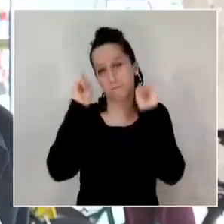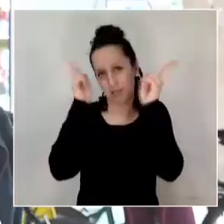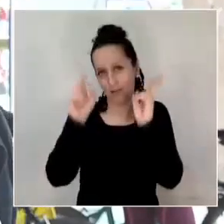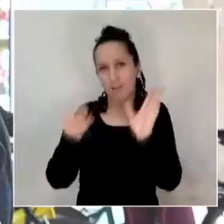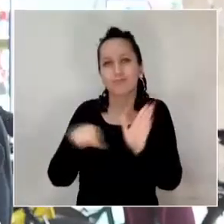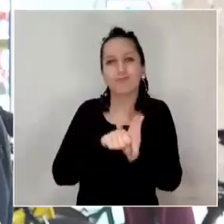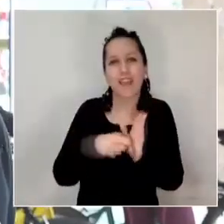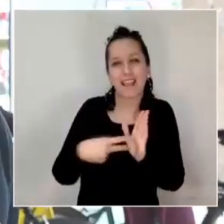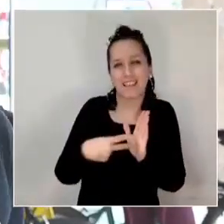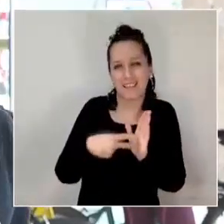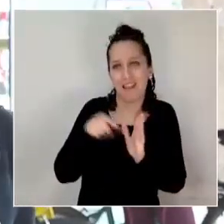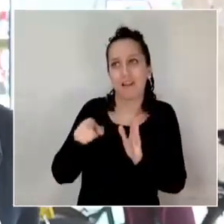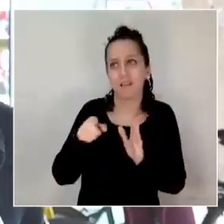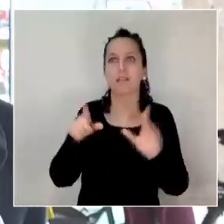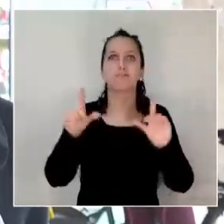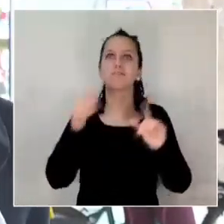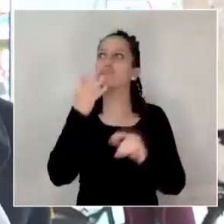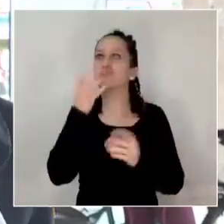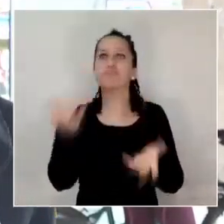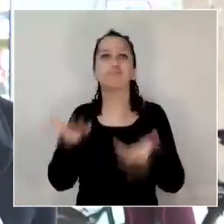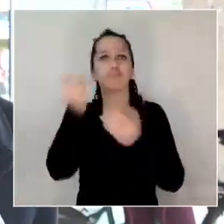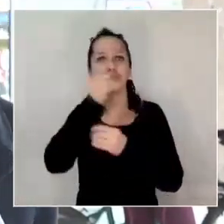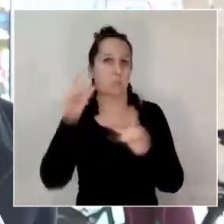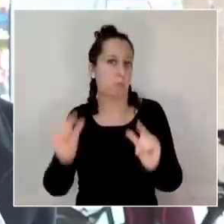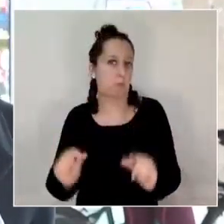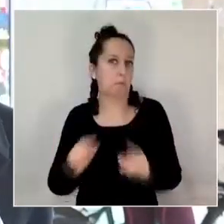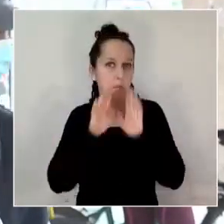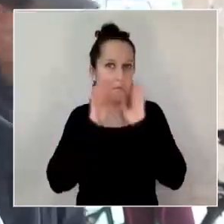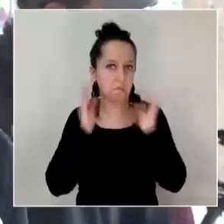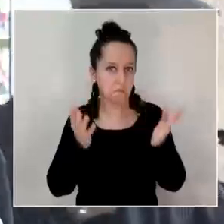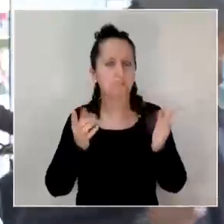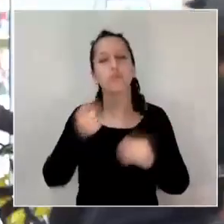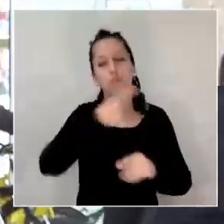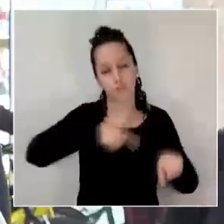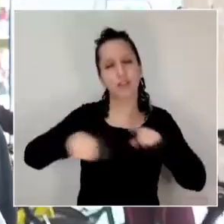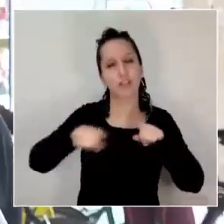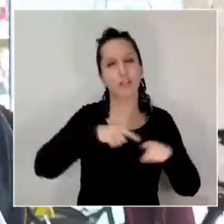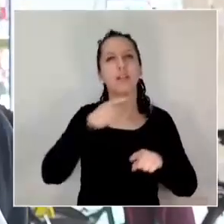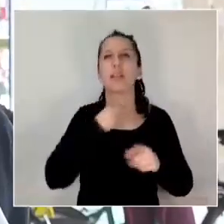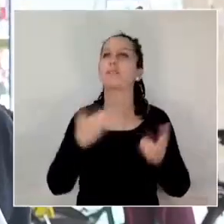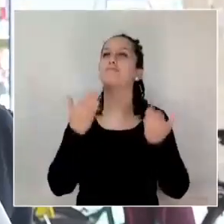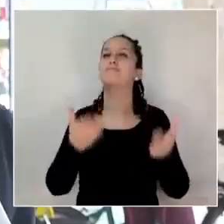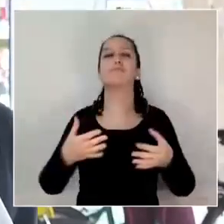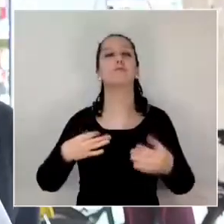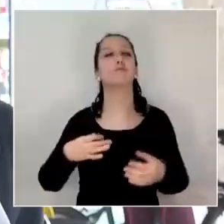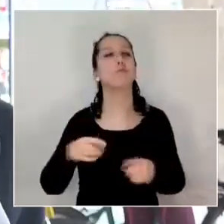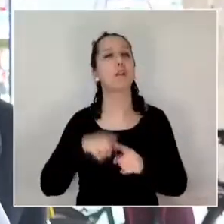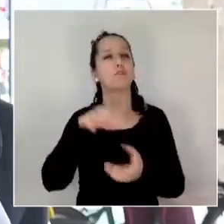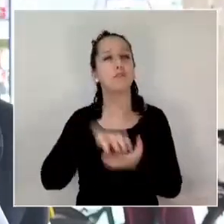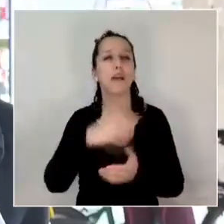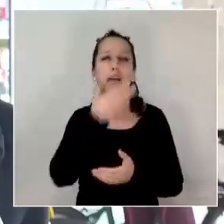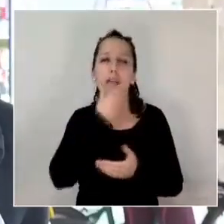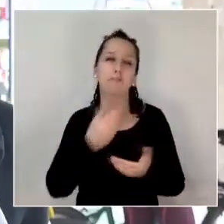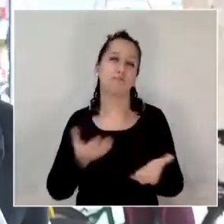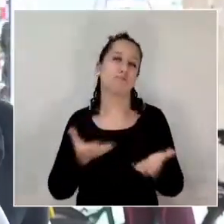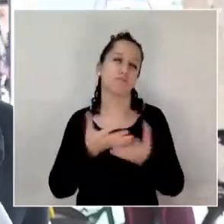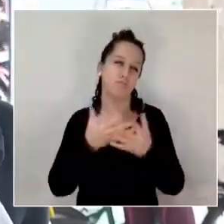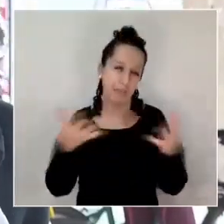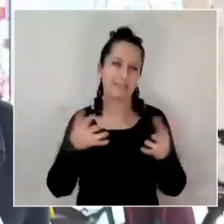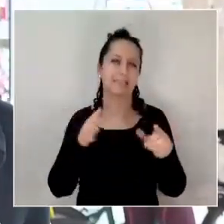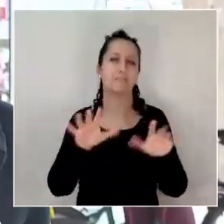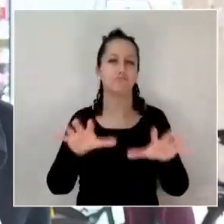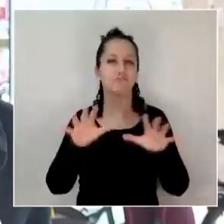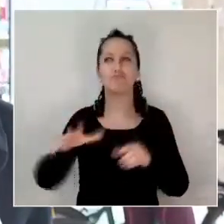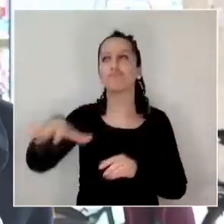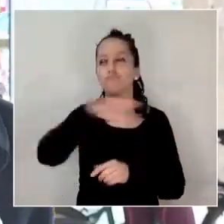nosotros también como gestión municipal nos hemos autoimpuesto en el sentido de entregar una ciudad mucho más hermosa de lo que es Concepción, con